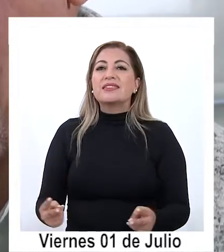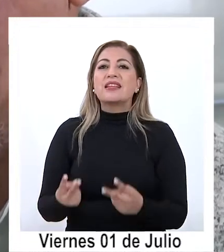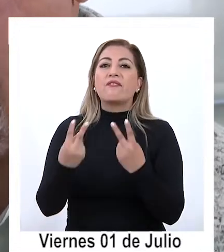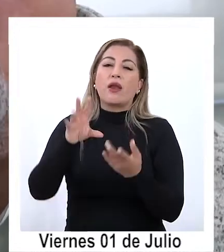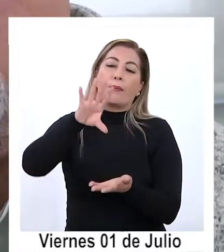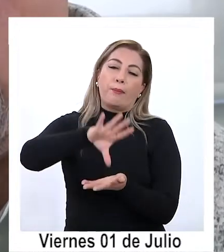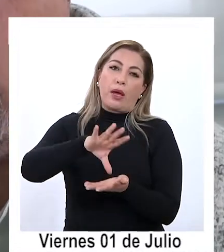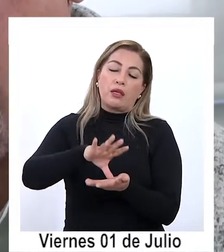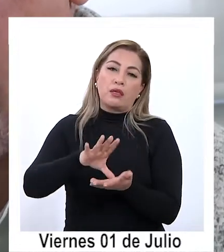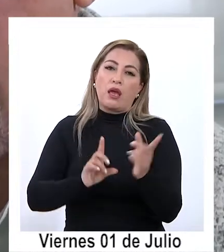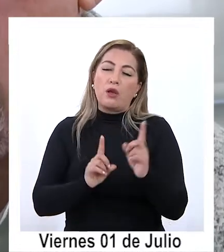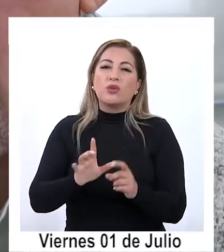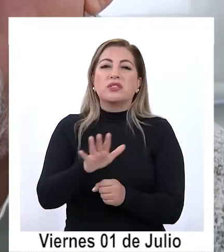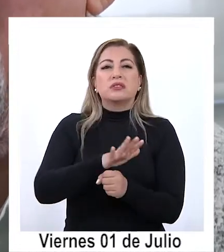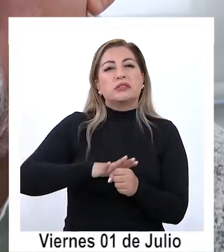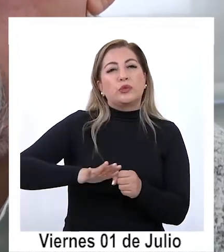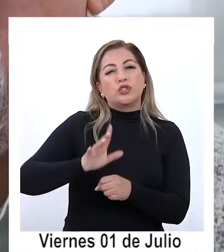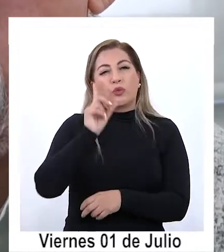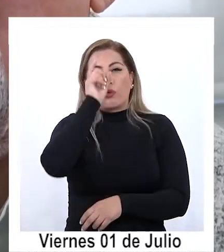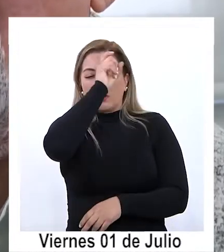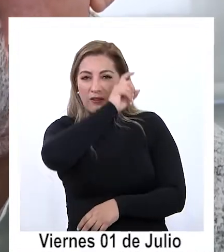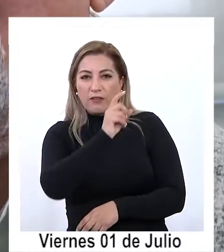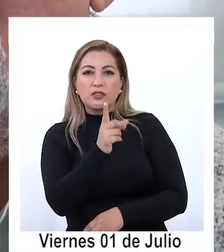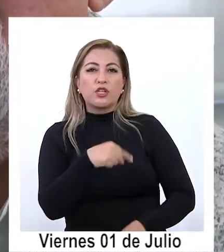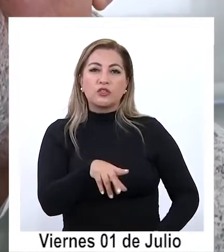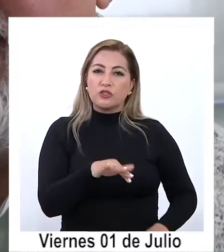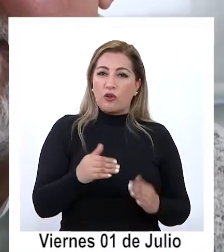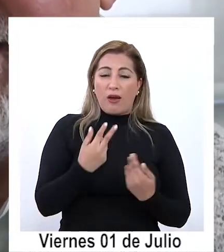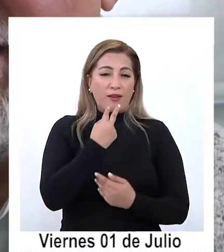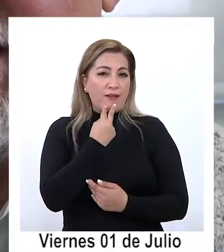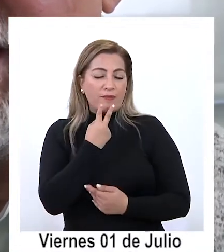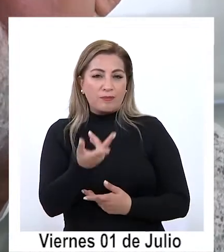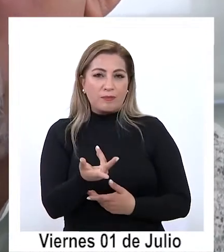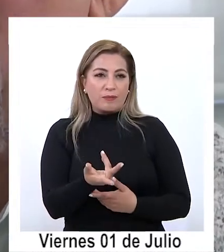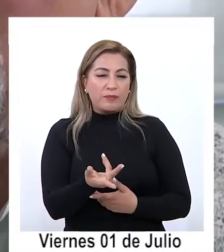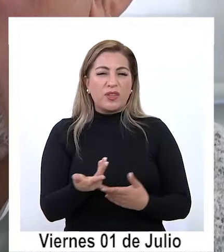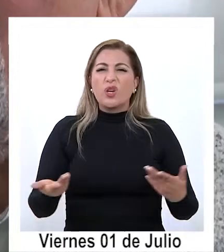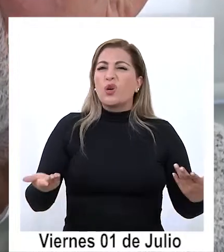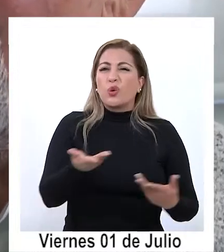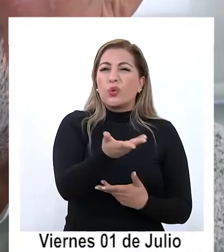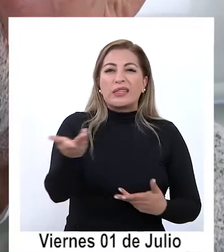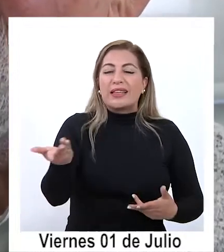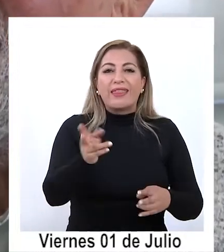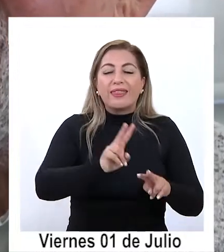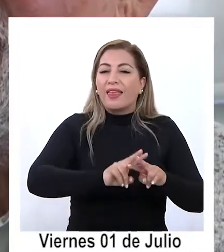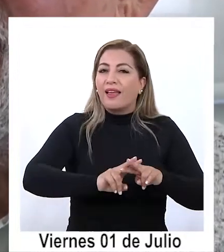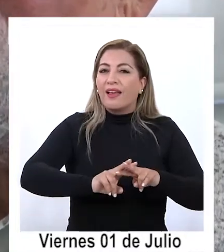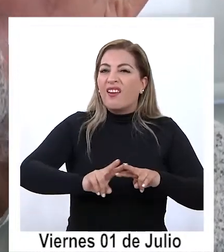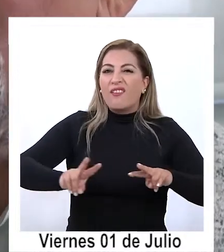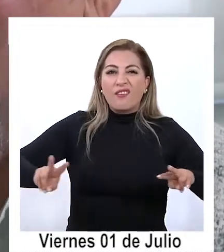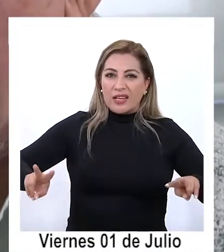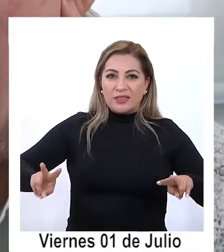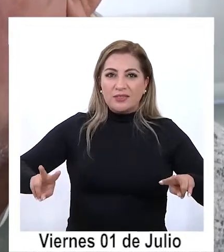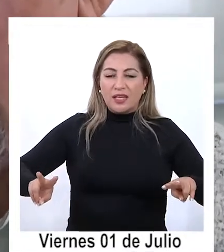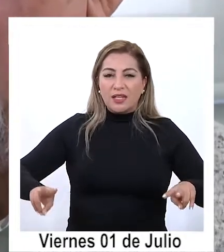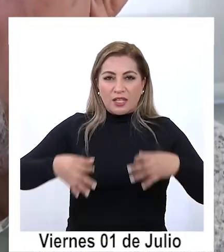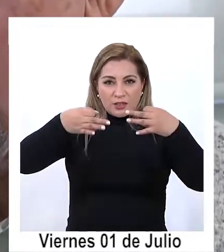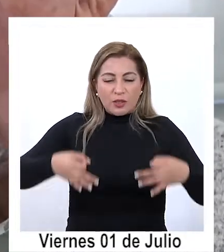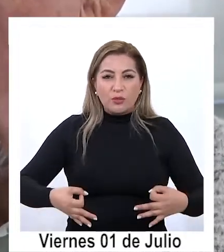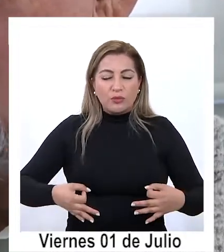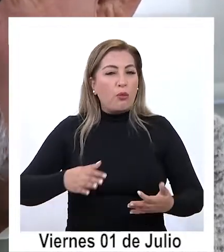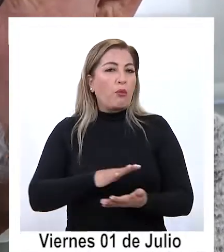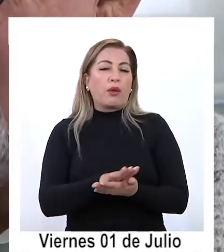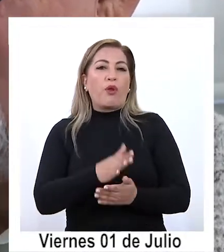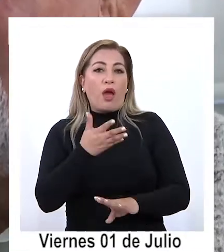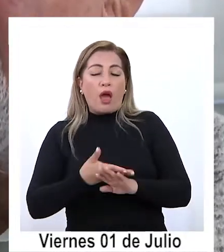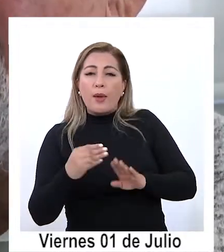del país en situación cierto compleja como estamos viviendo de qué manera se va a concretar esto van a haber